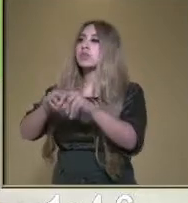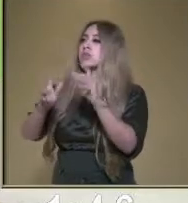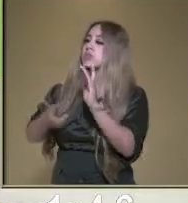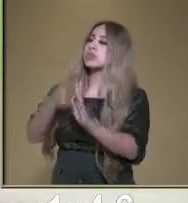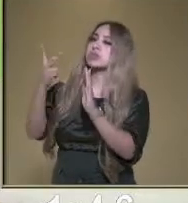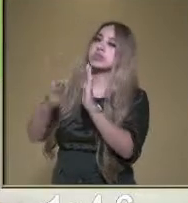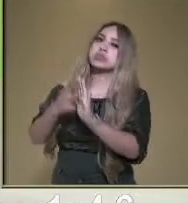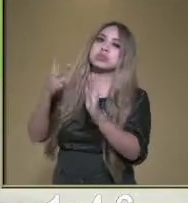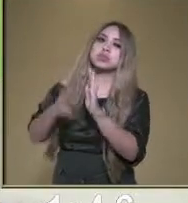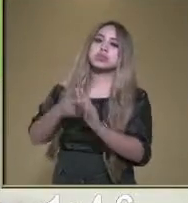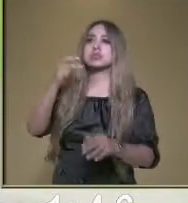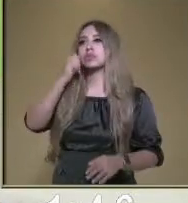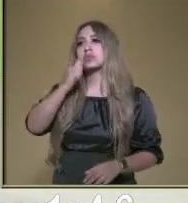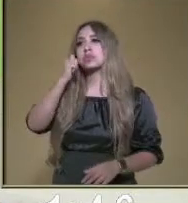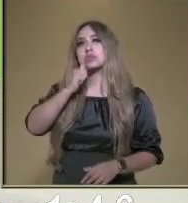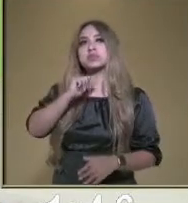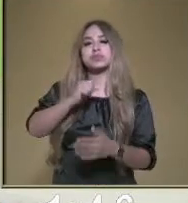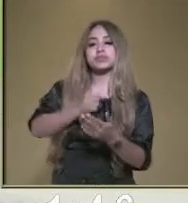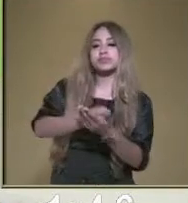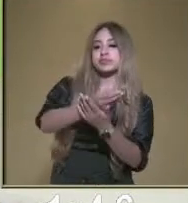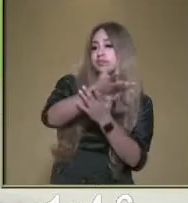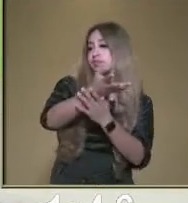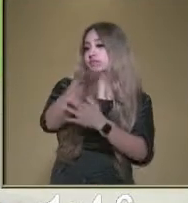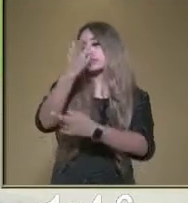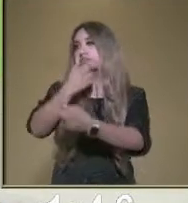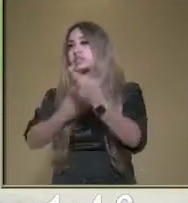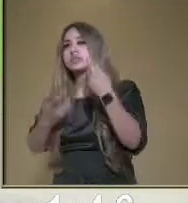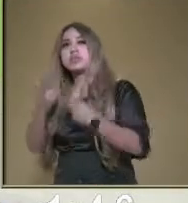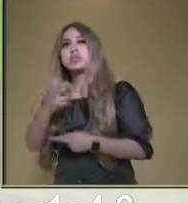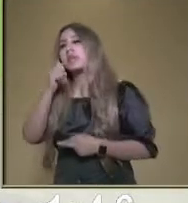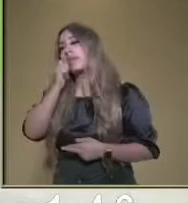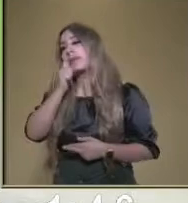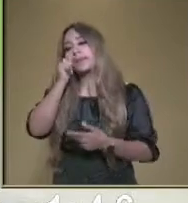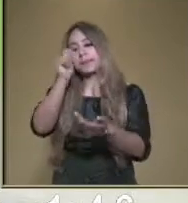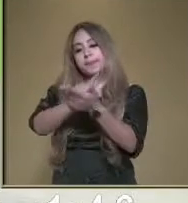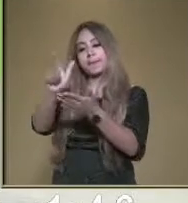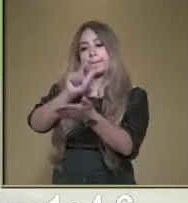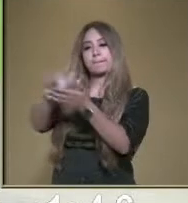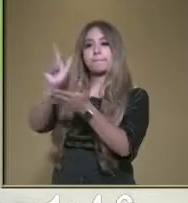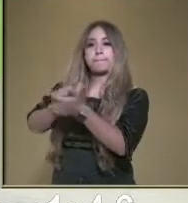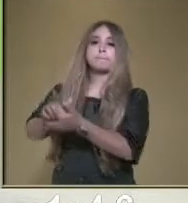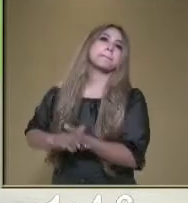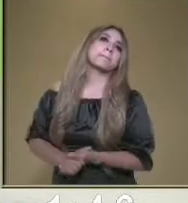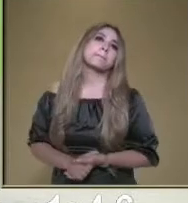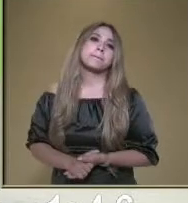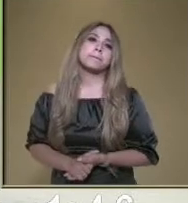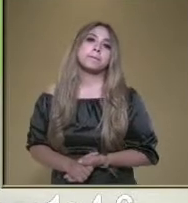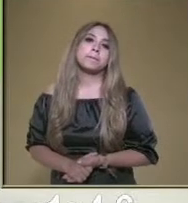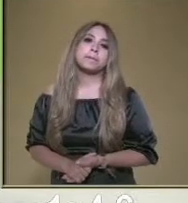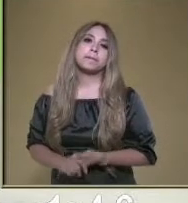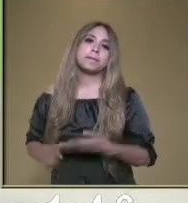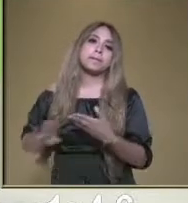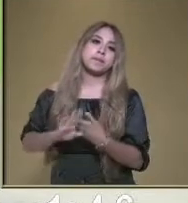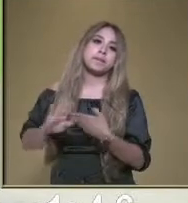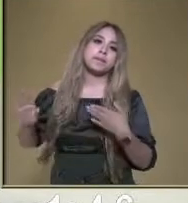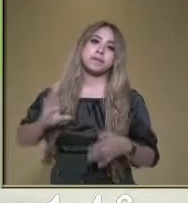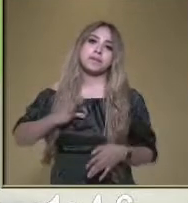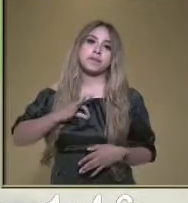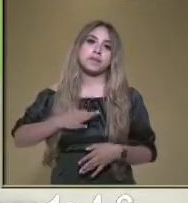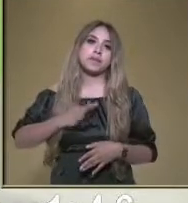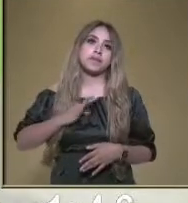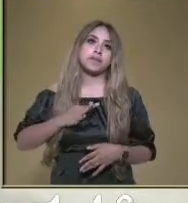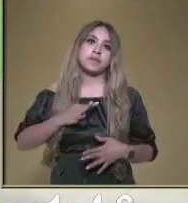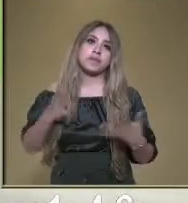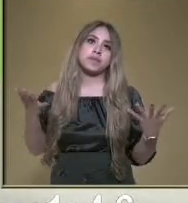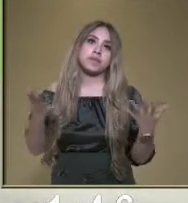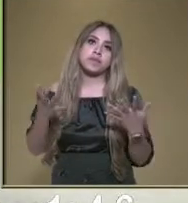Y cada vez que estamos afuera y regresemos, nuestras manos deben de estar limpias para evitar todos esos virus y bacterias que